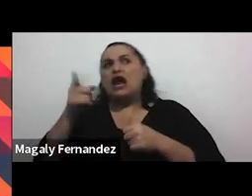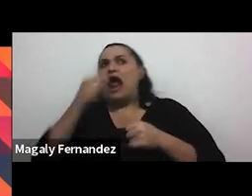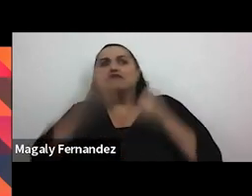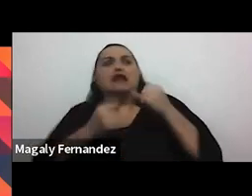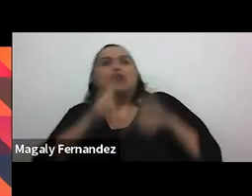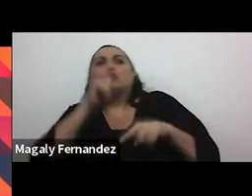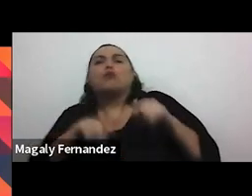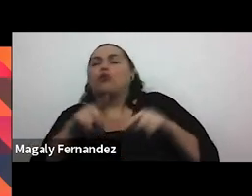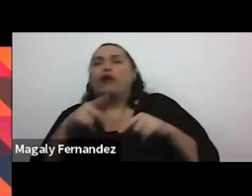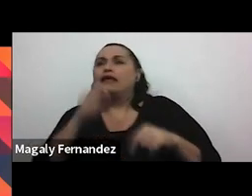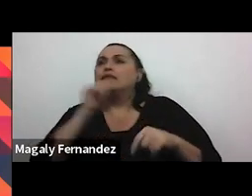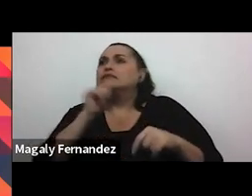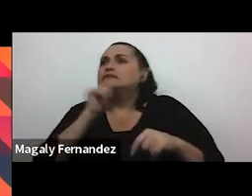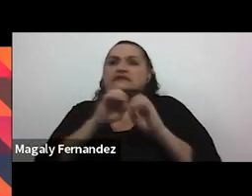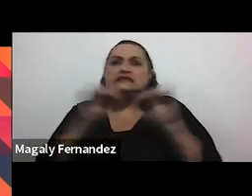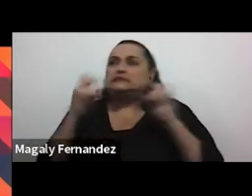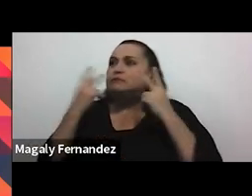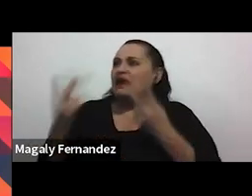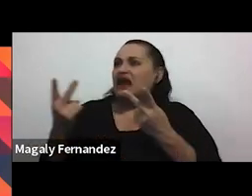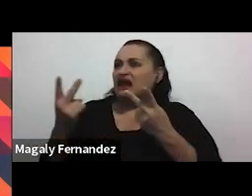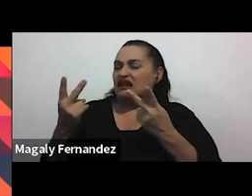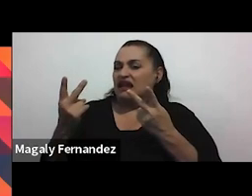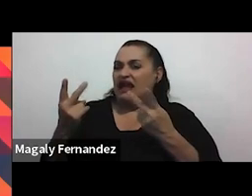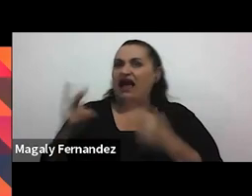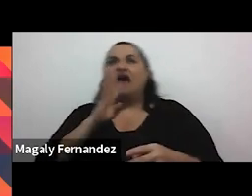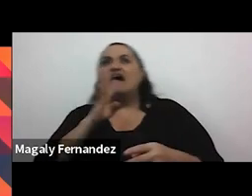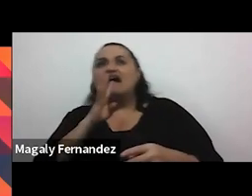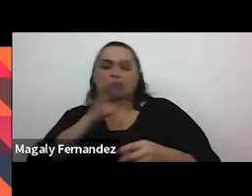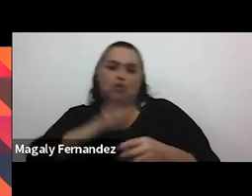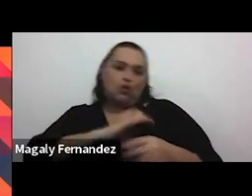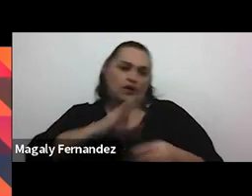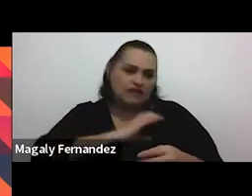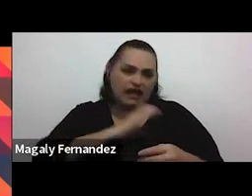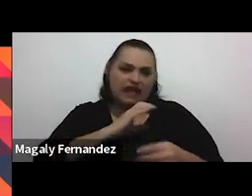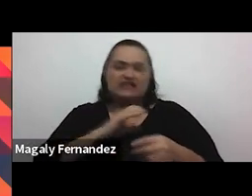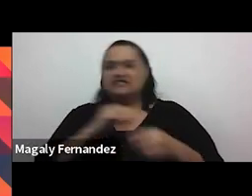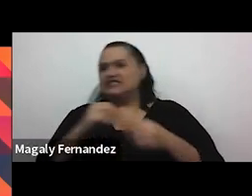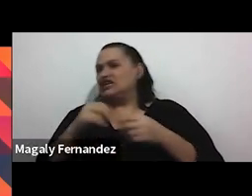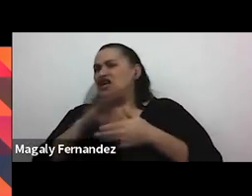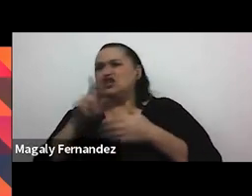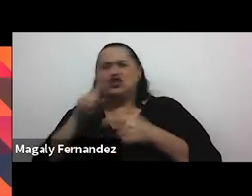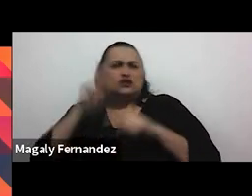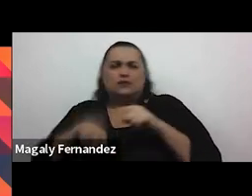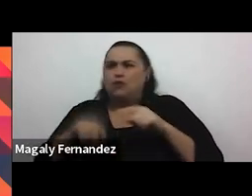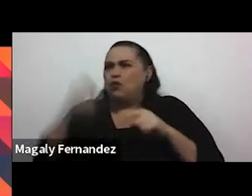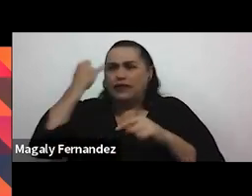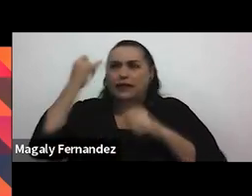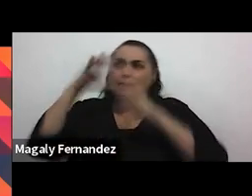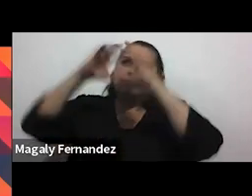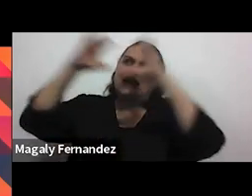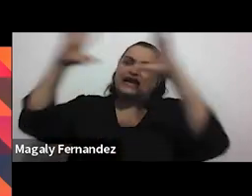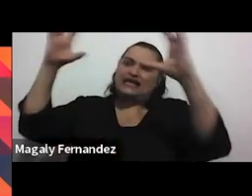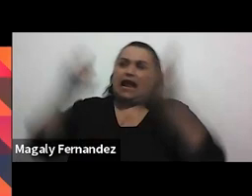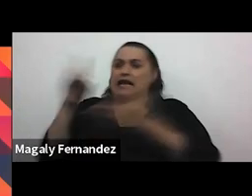puede aguantar. Cuando hago el monólogo y las cualidades la ponen los chavales, no se podéis imaginar los cientos de